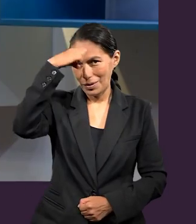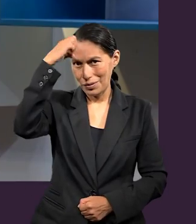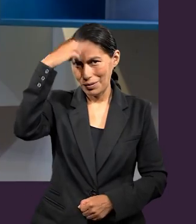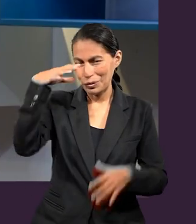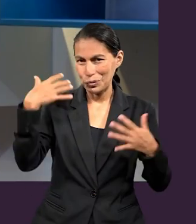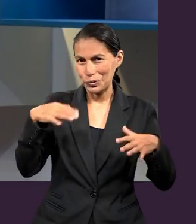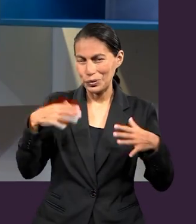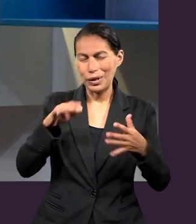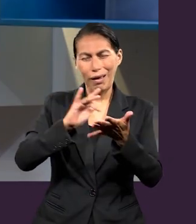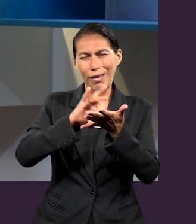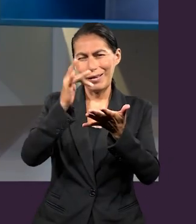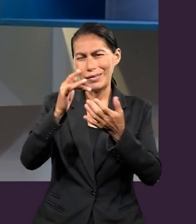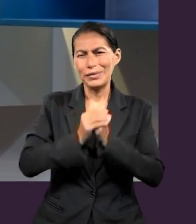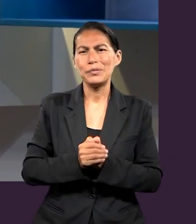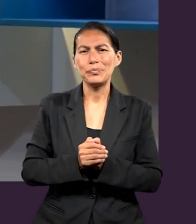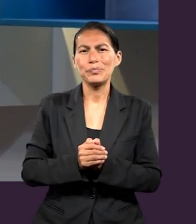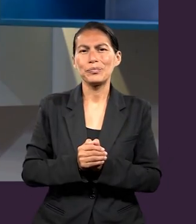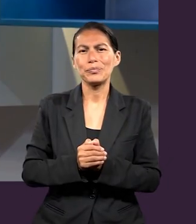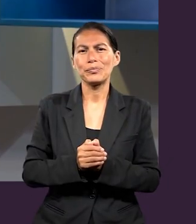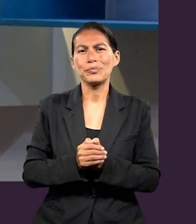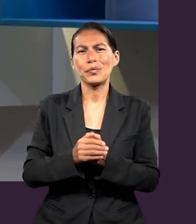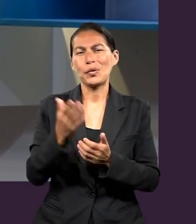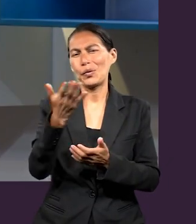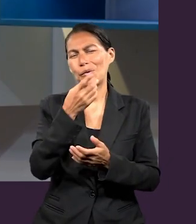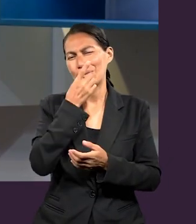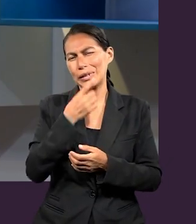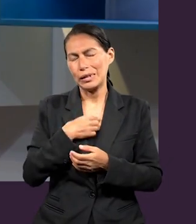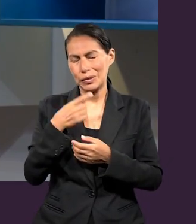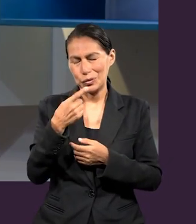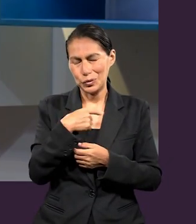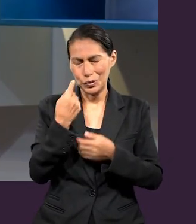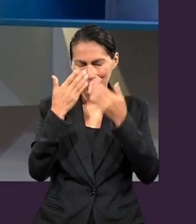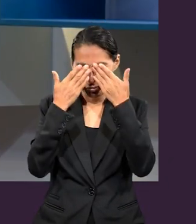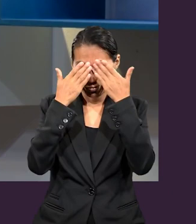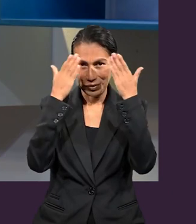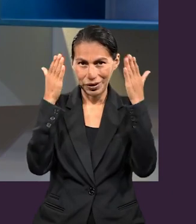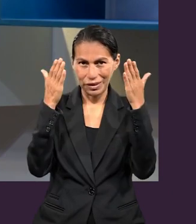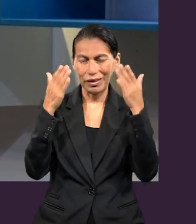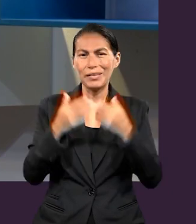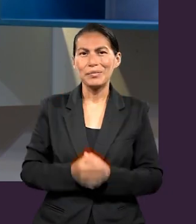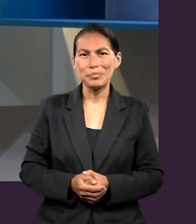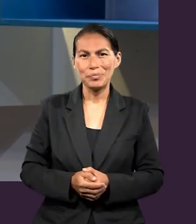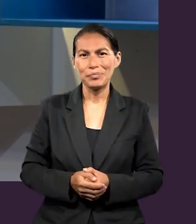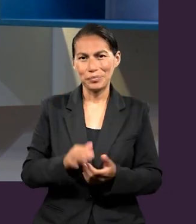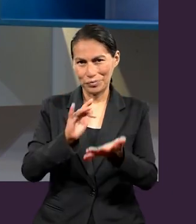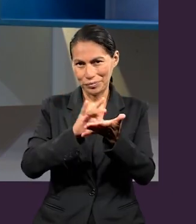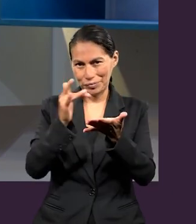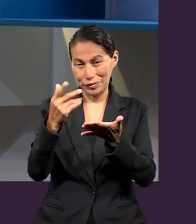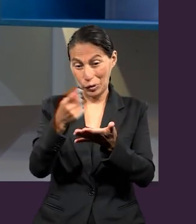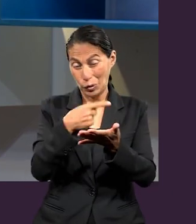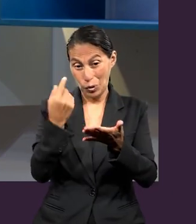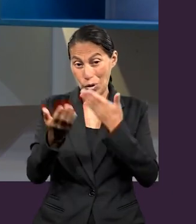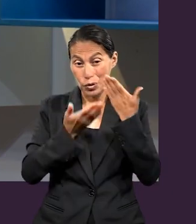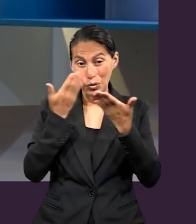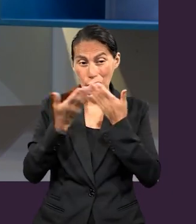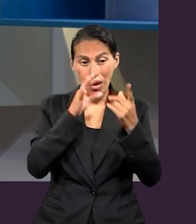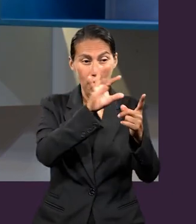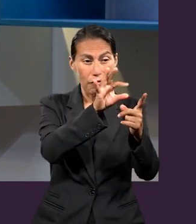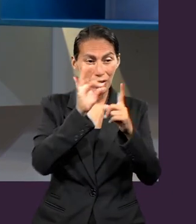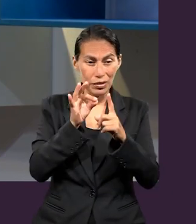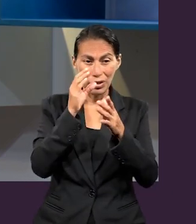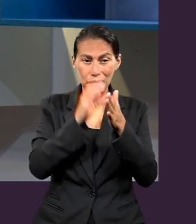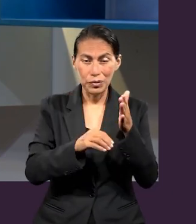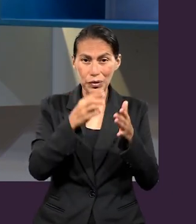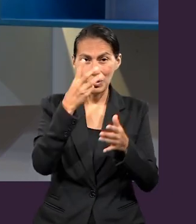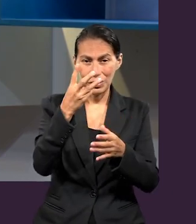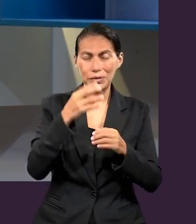Agradecemos a nuestro experto por la gran aportación que nos dio y nos dará una mejor claridad del entendimiento del mensaje que estamos